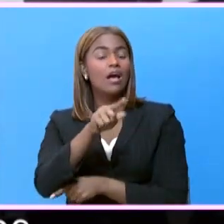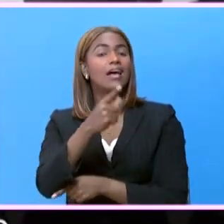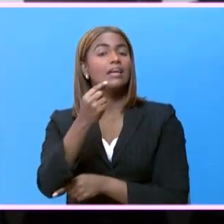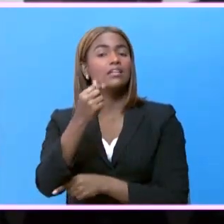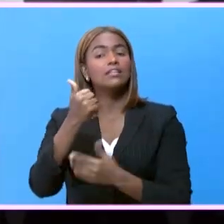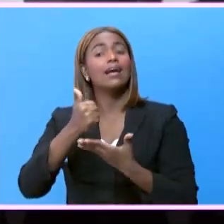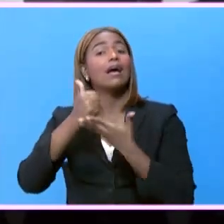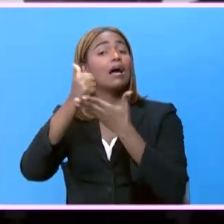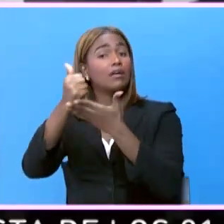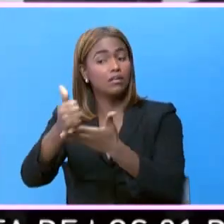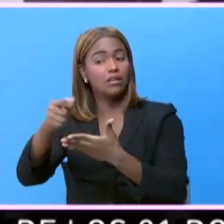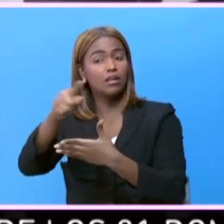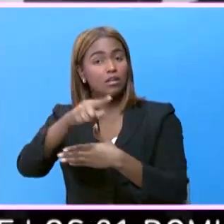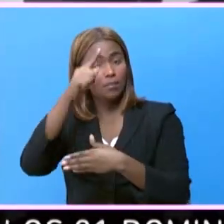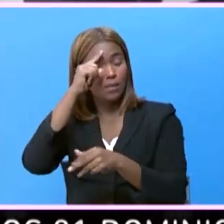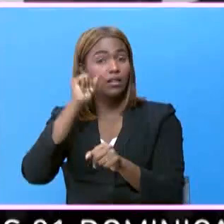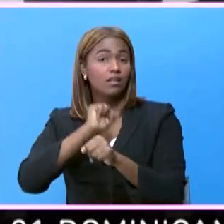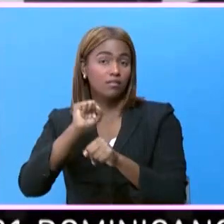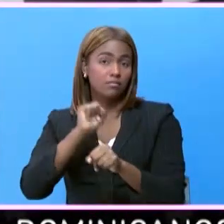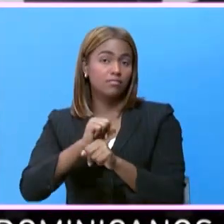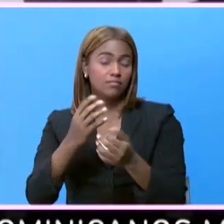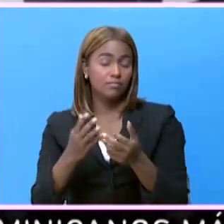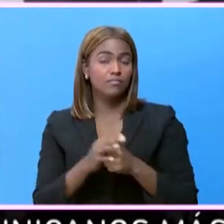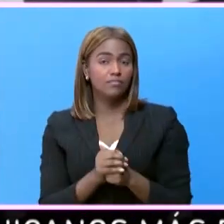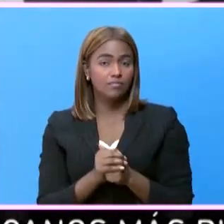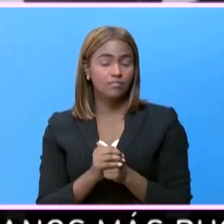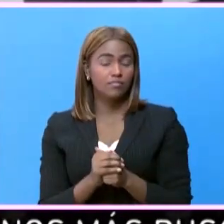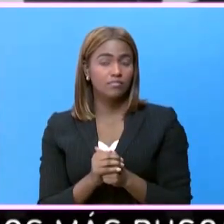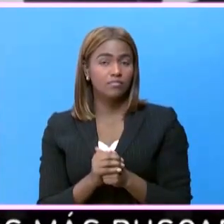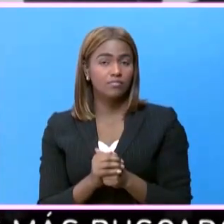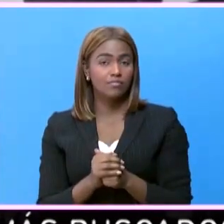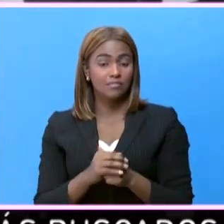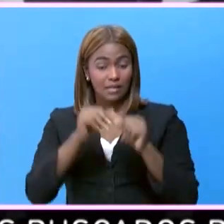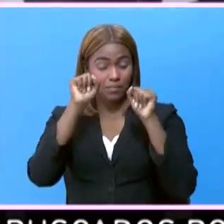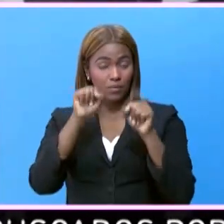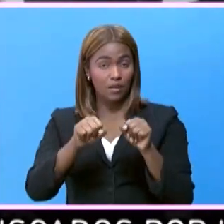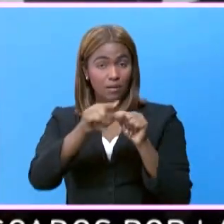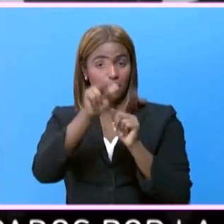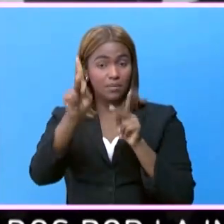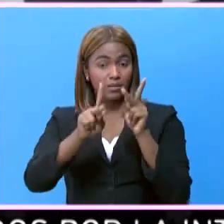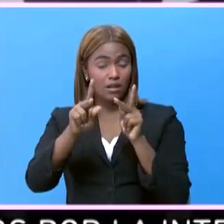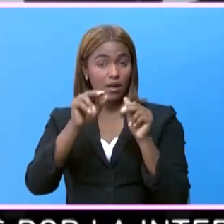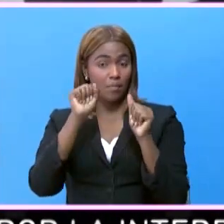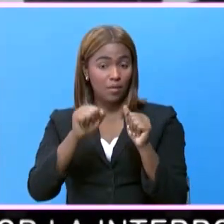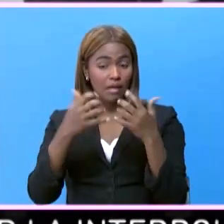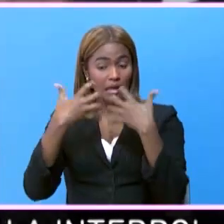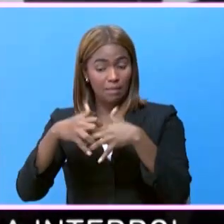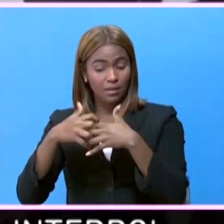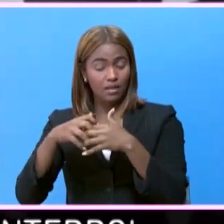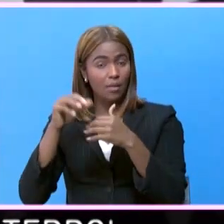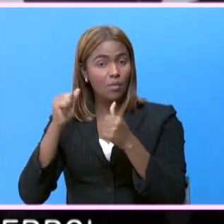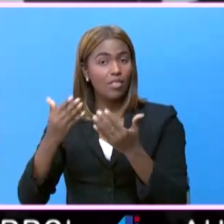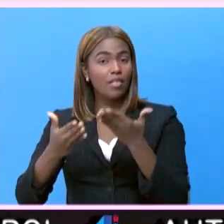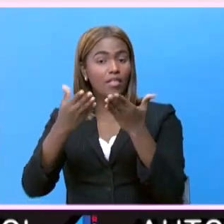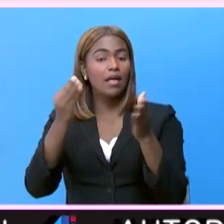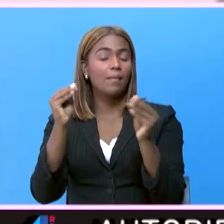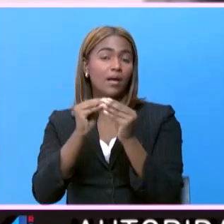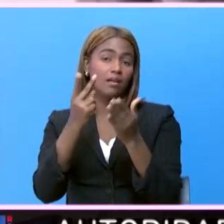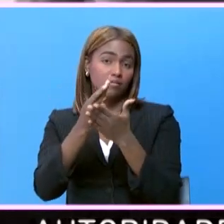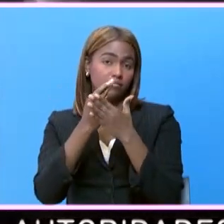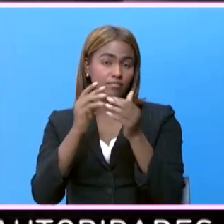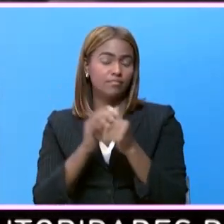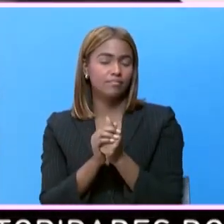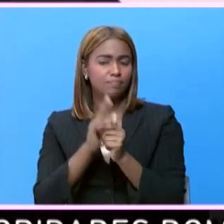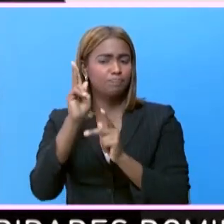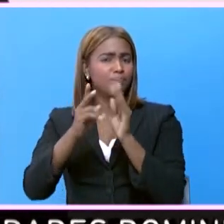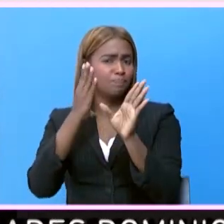retribuyen con su trabajo. El que pueda, su empresa, puede generar más recursos. Los